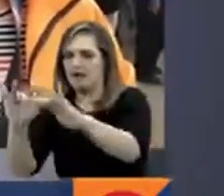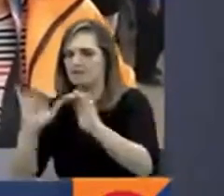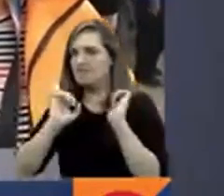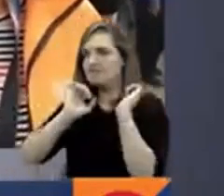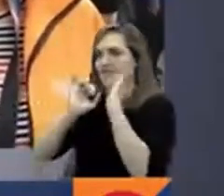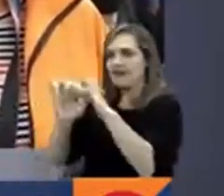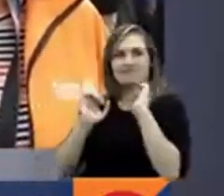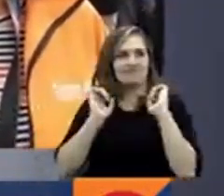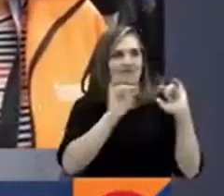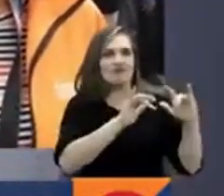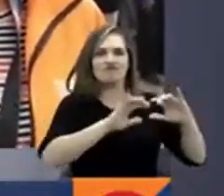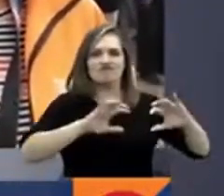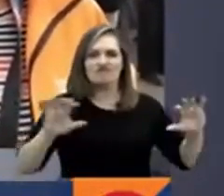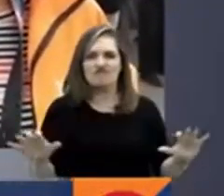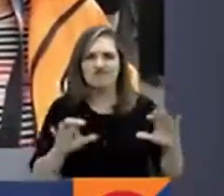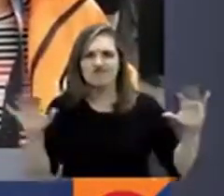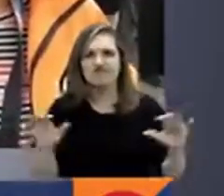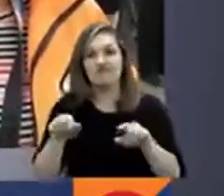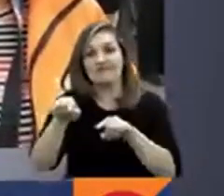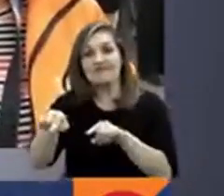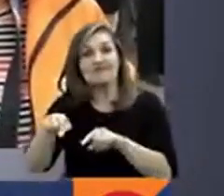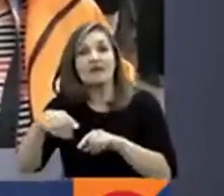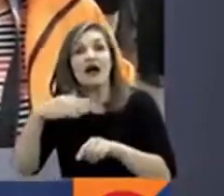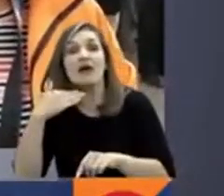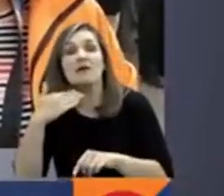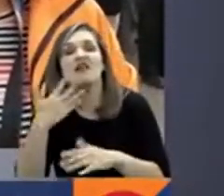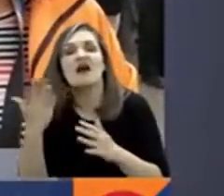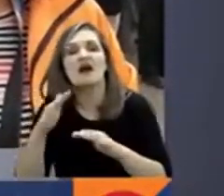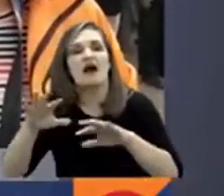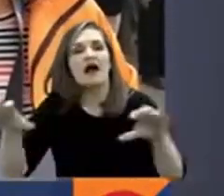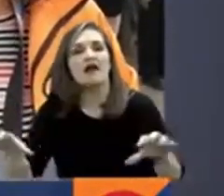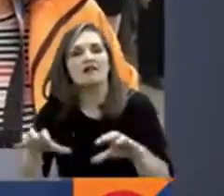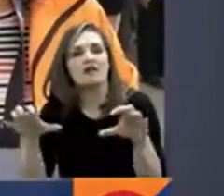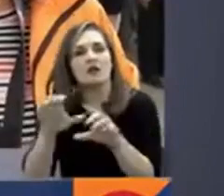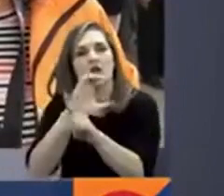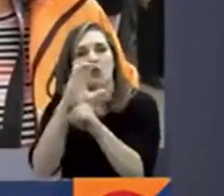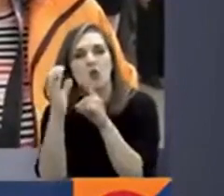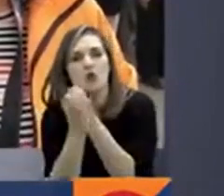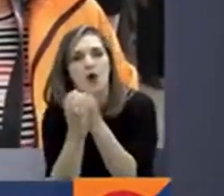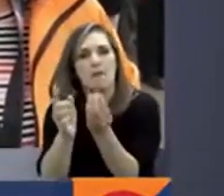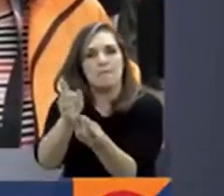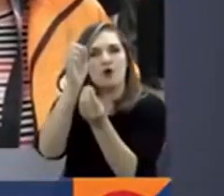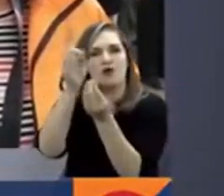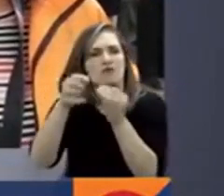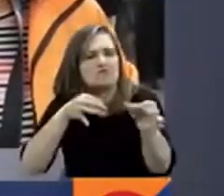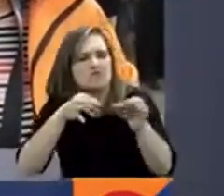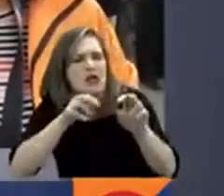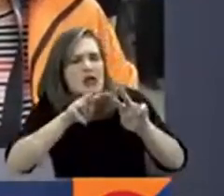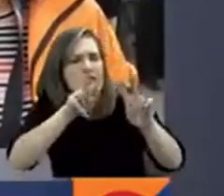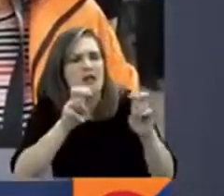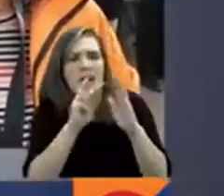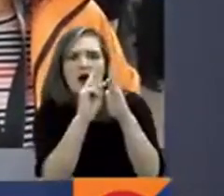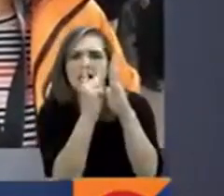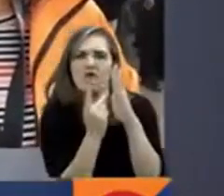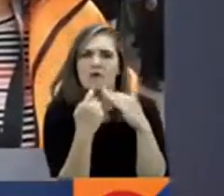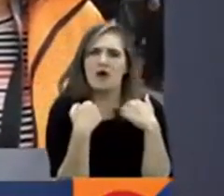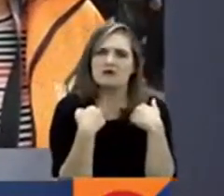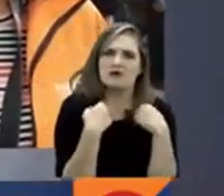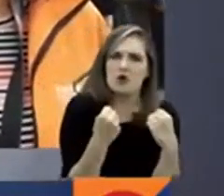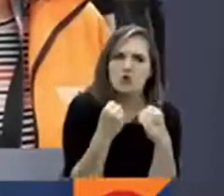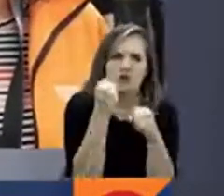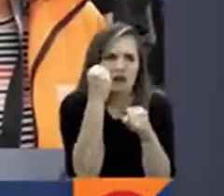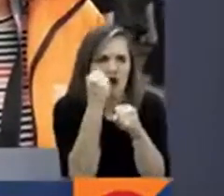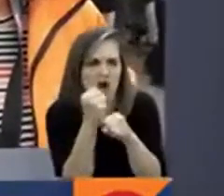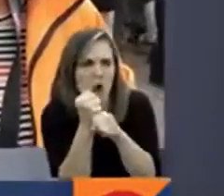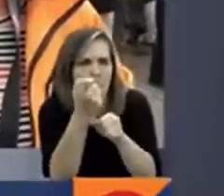cultural y política donde se han socializado las reformas de pensión, de trabajo y de salud que el gobierno presentará